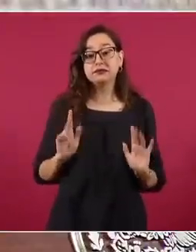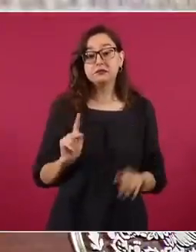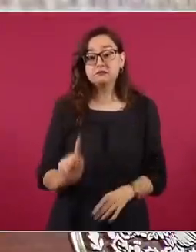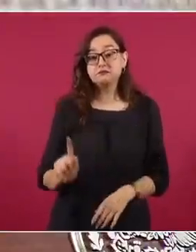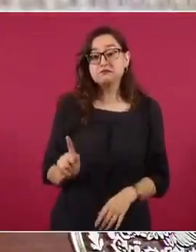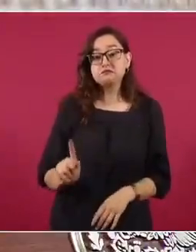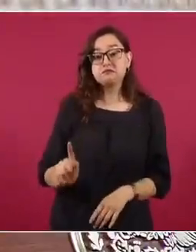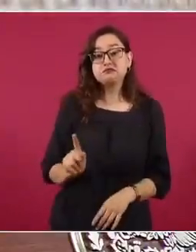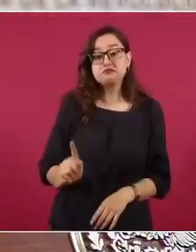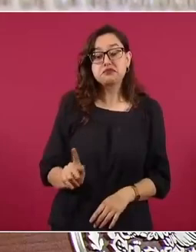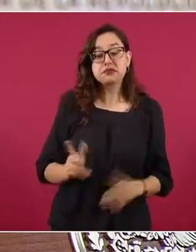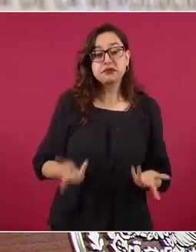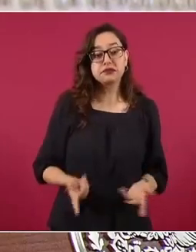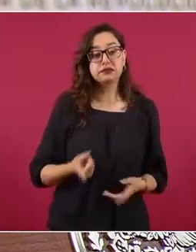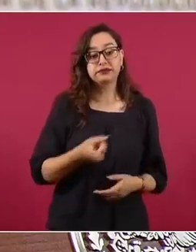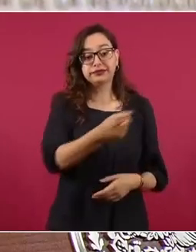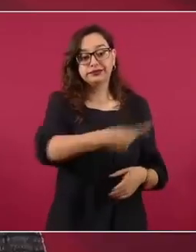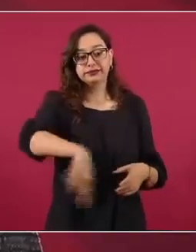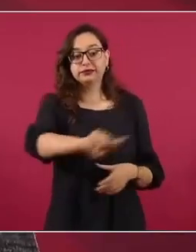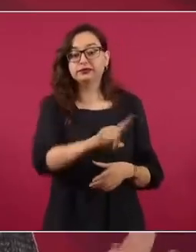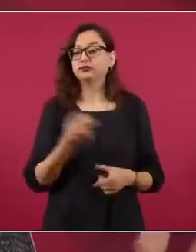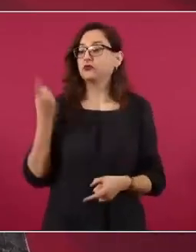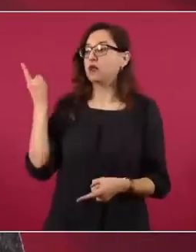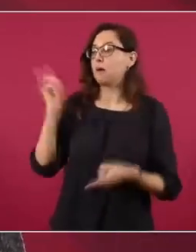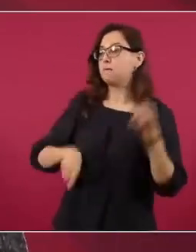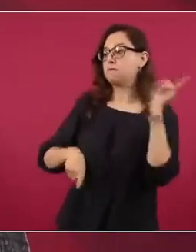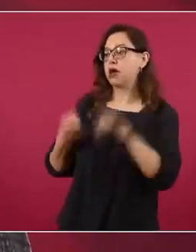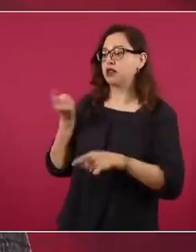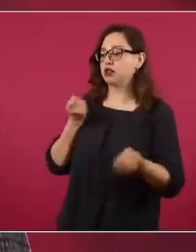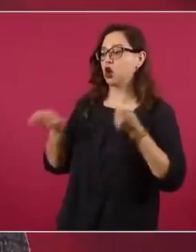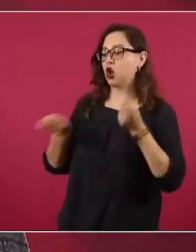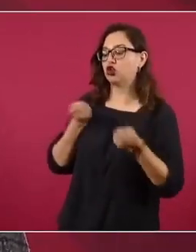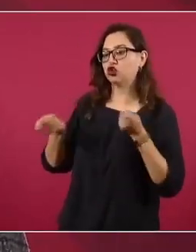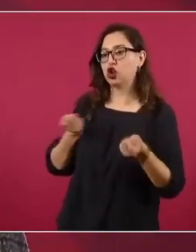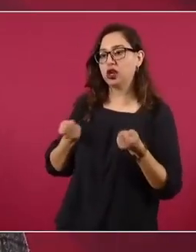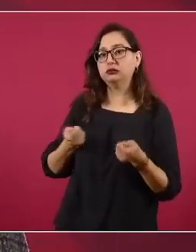un empleado de la oligarquía